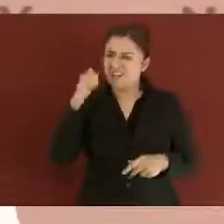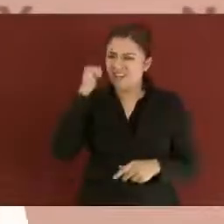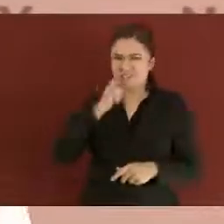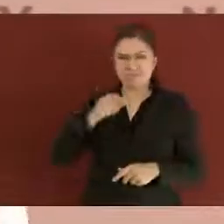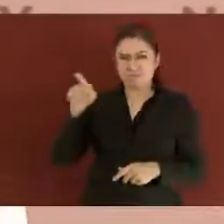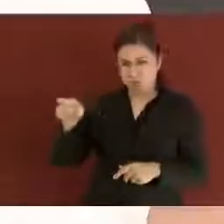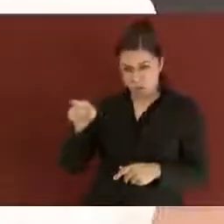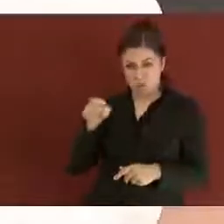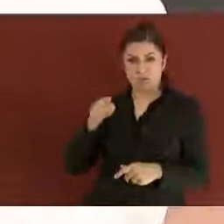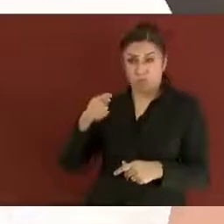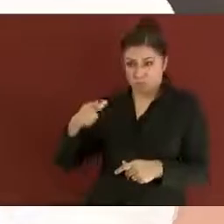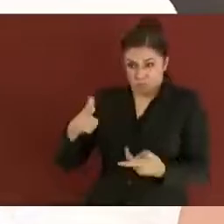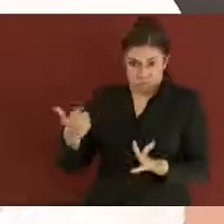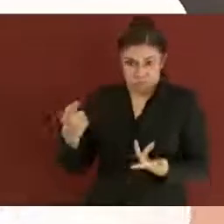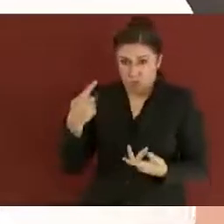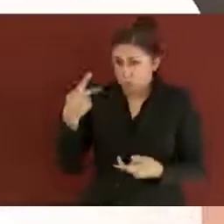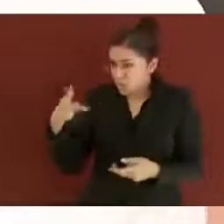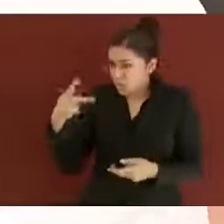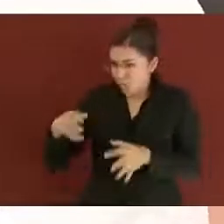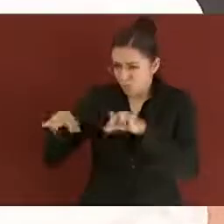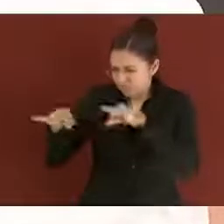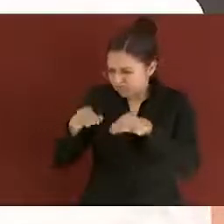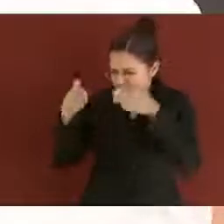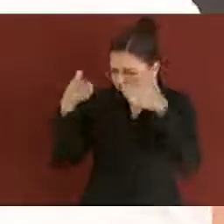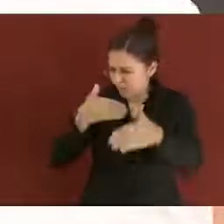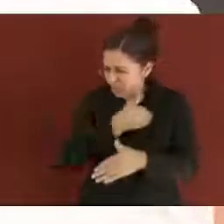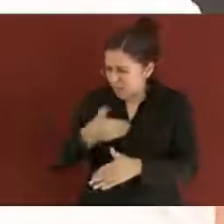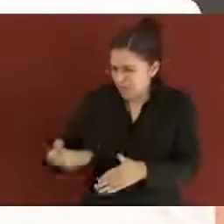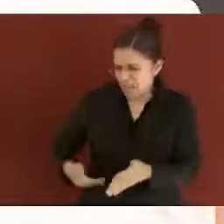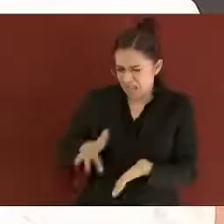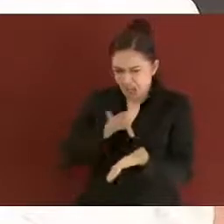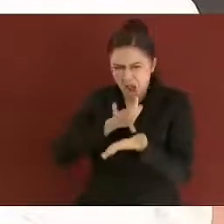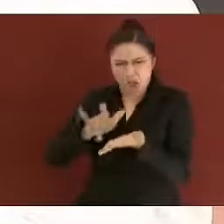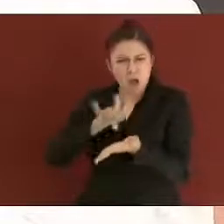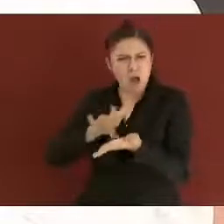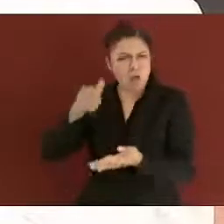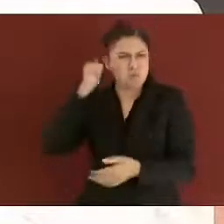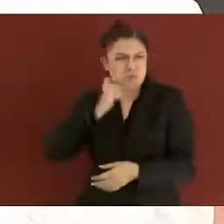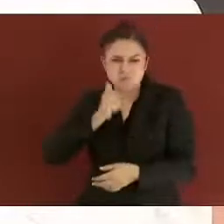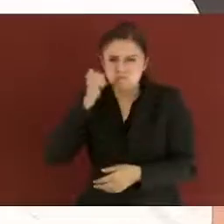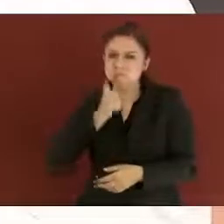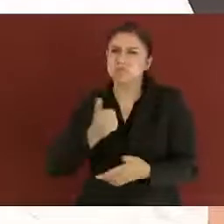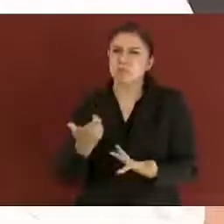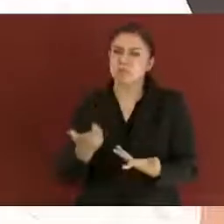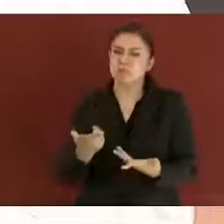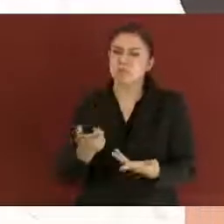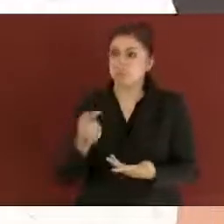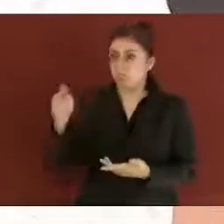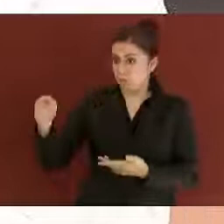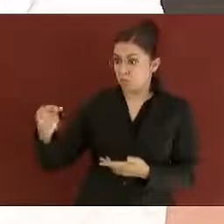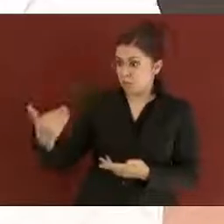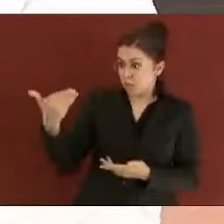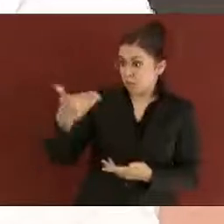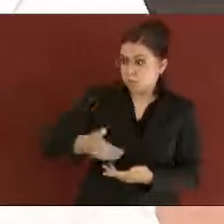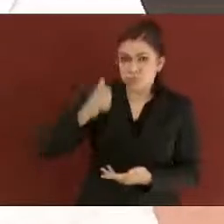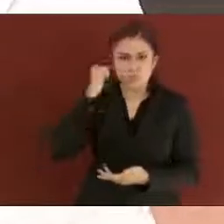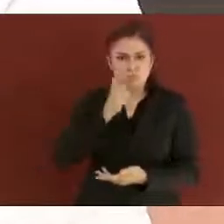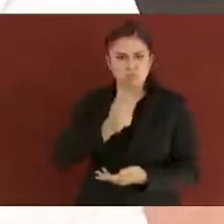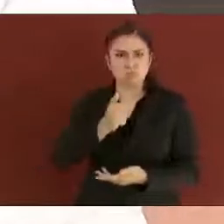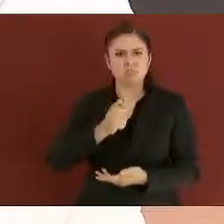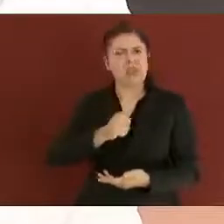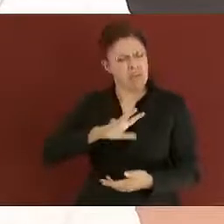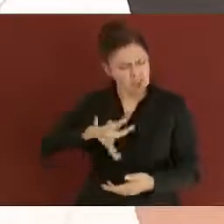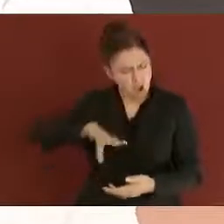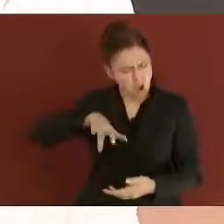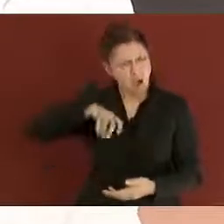transformación profunda que usted impulsa en México, nos siga convocando a redoblar el esfuerzo, siempre honesto